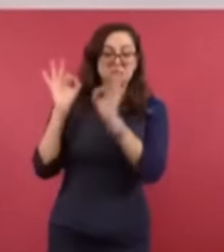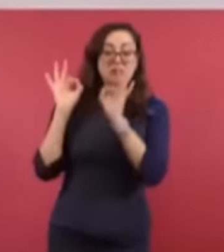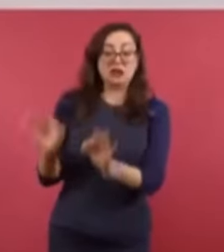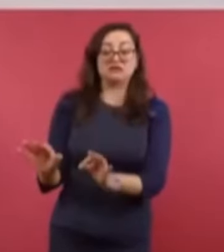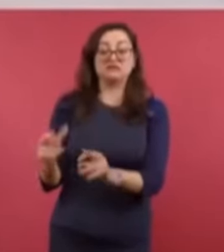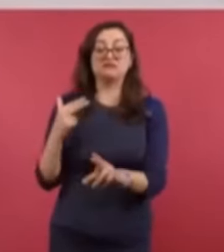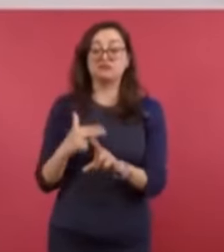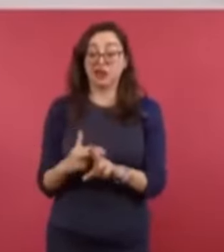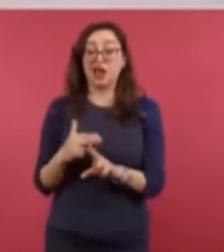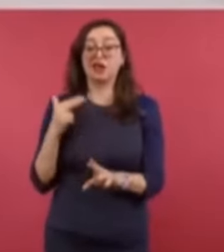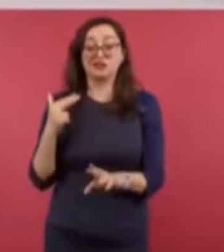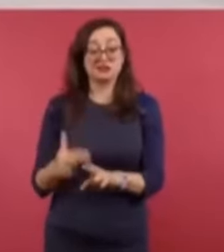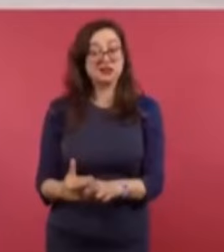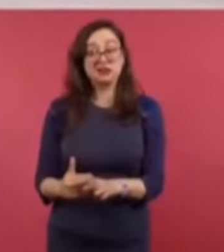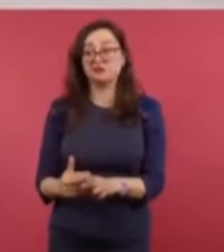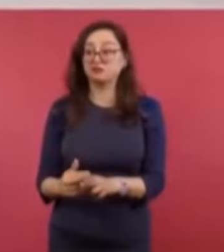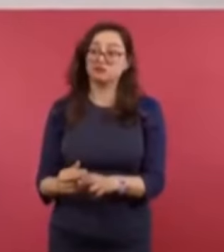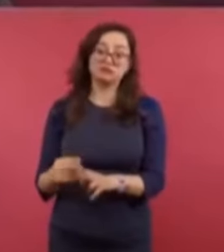rompieron, bueno,